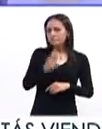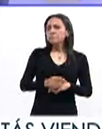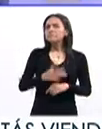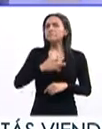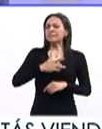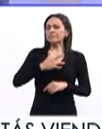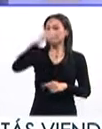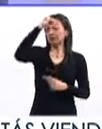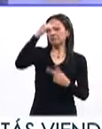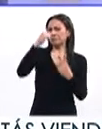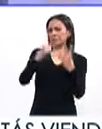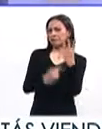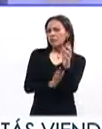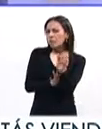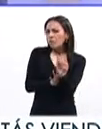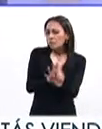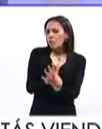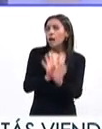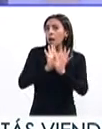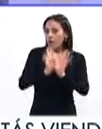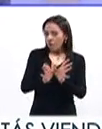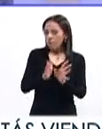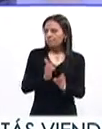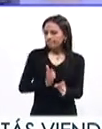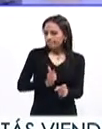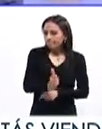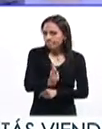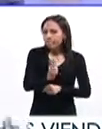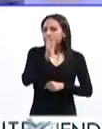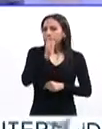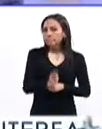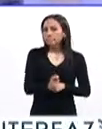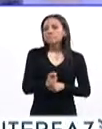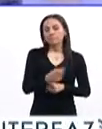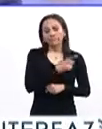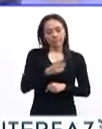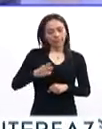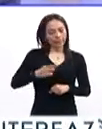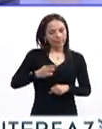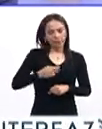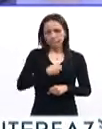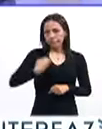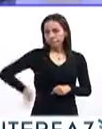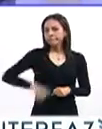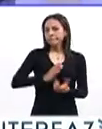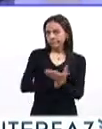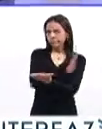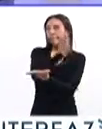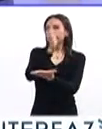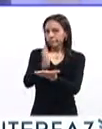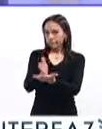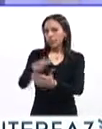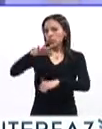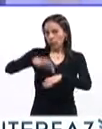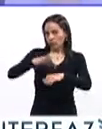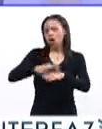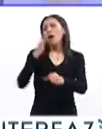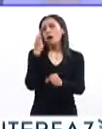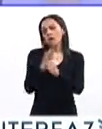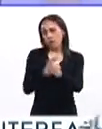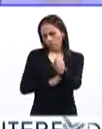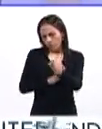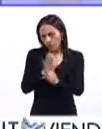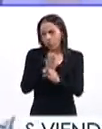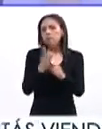son ya considerados, o deben ser considerados, para asistir al médico? En este caso, pues,